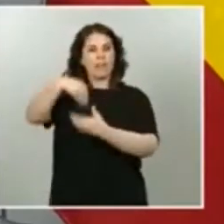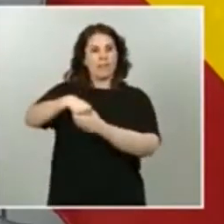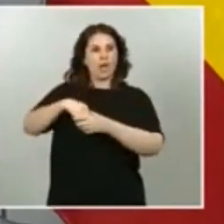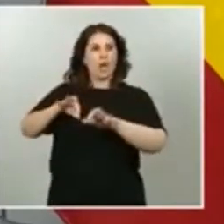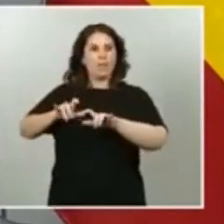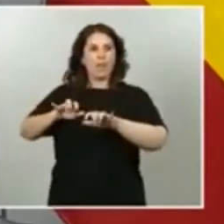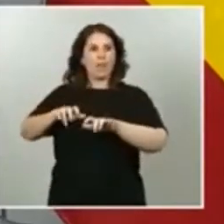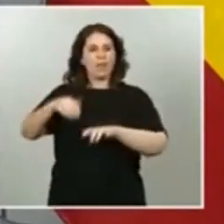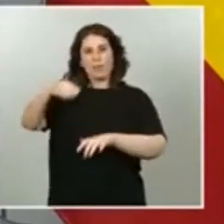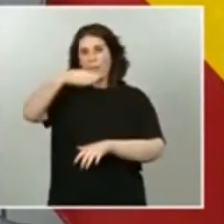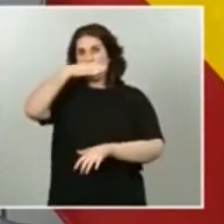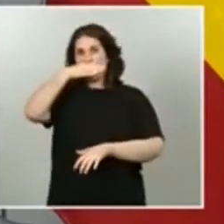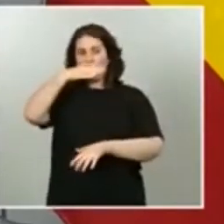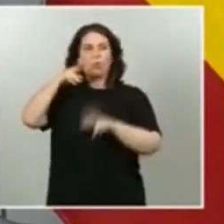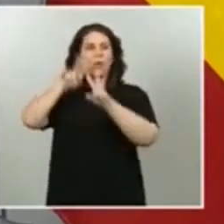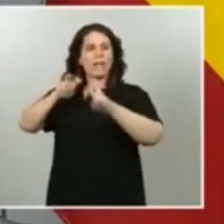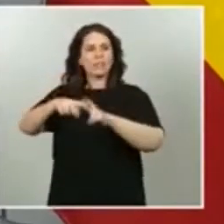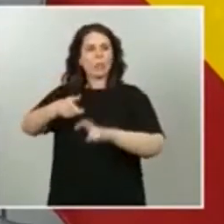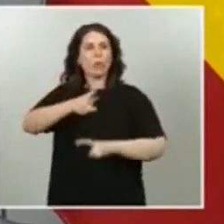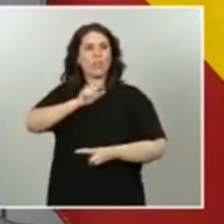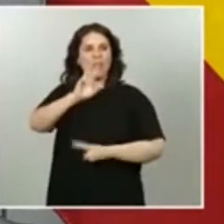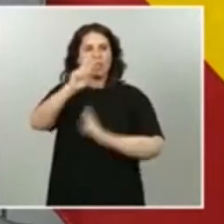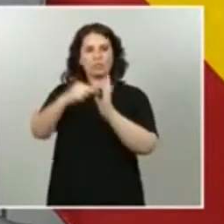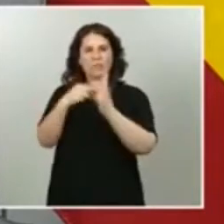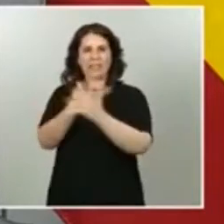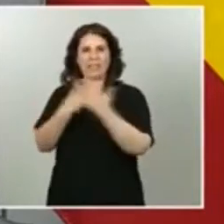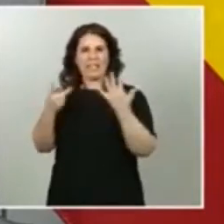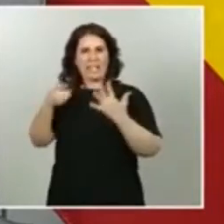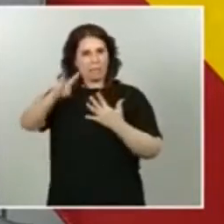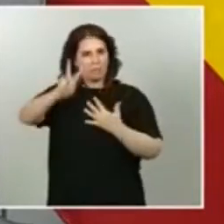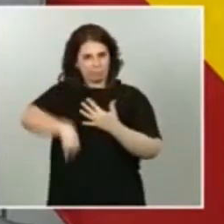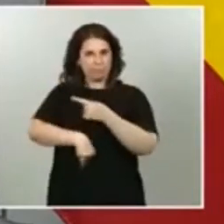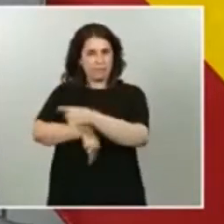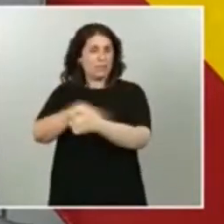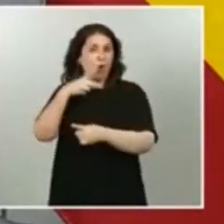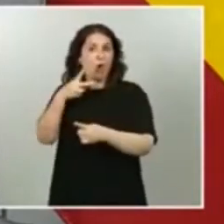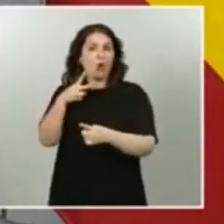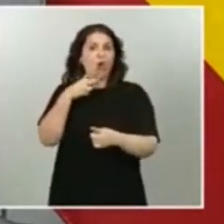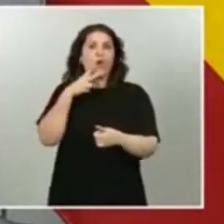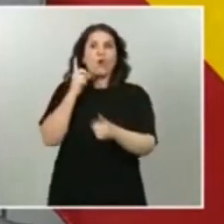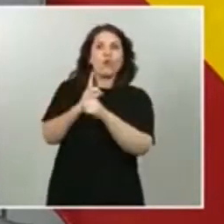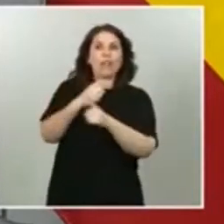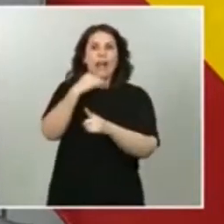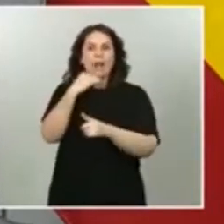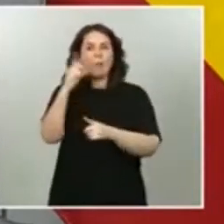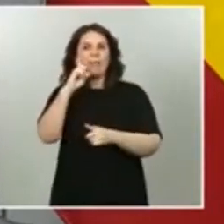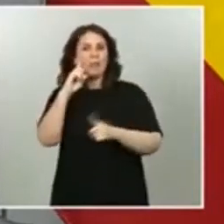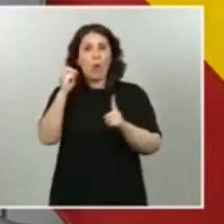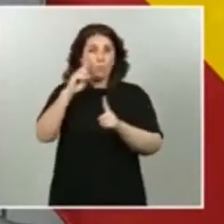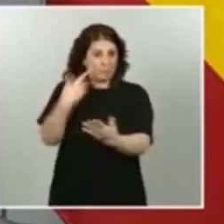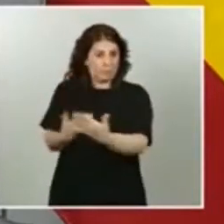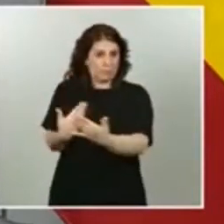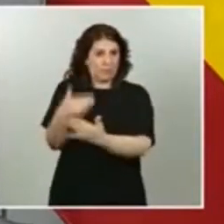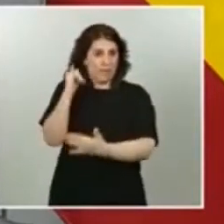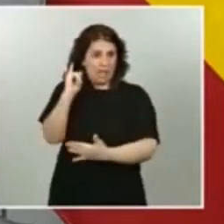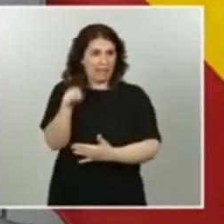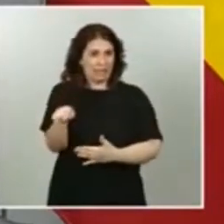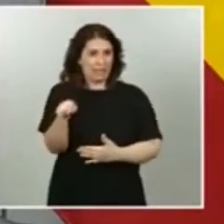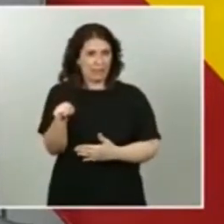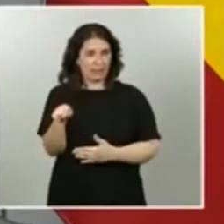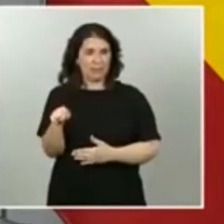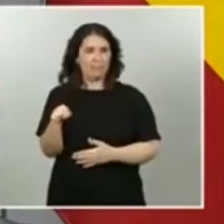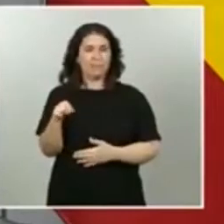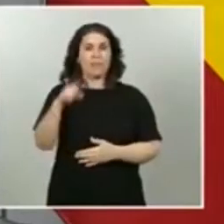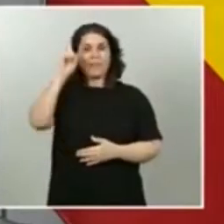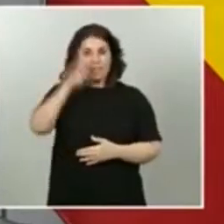2017. Eso es un hecho incortoventible. Es también un hecho sin controversia que en ese registro